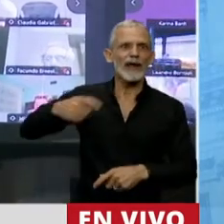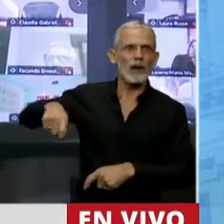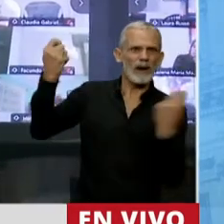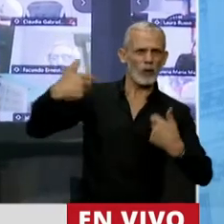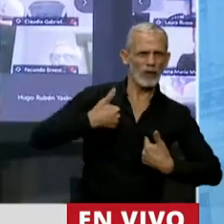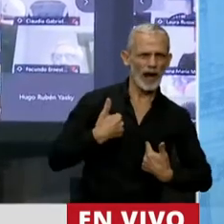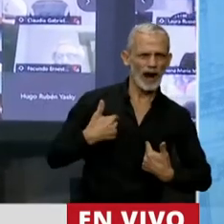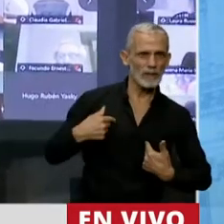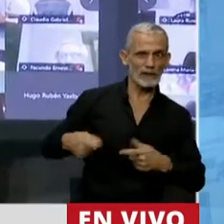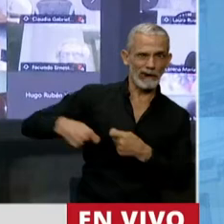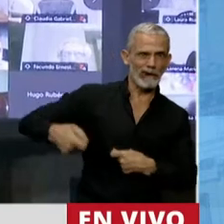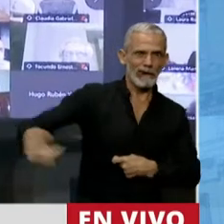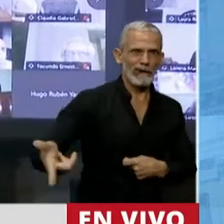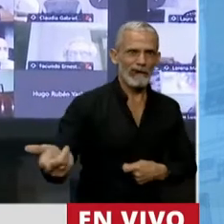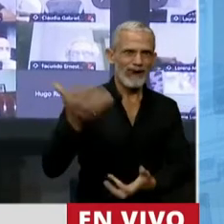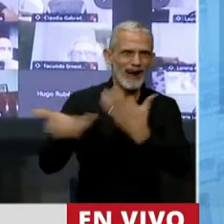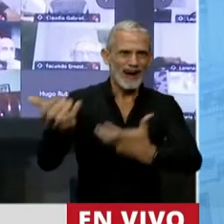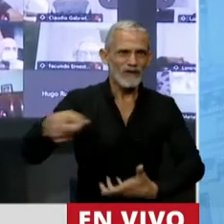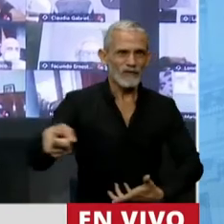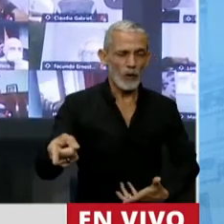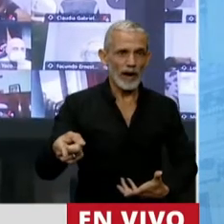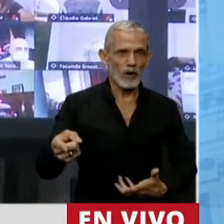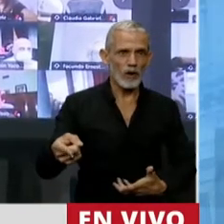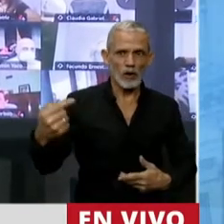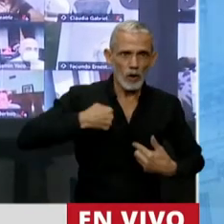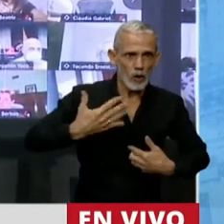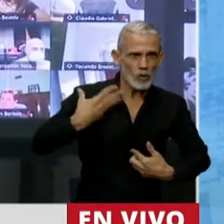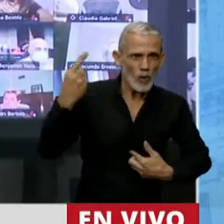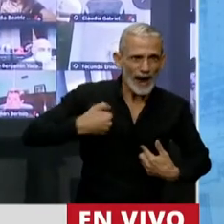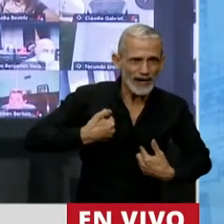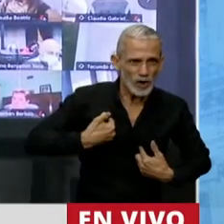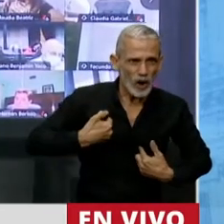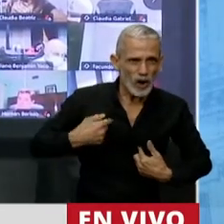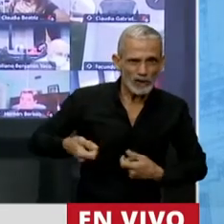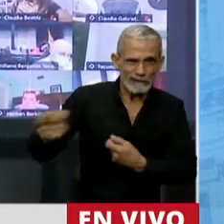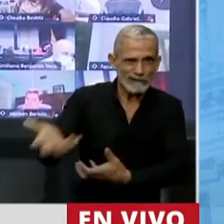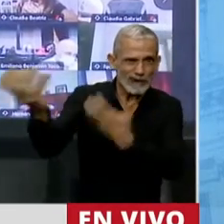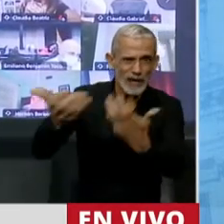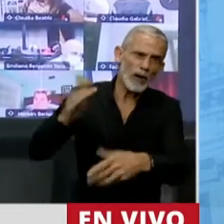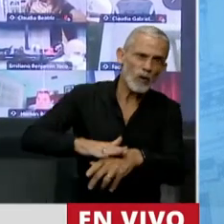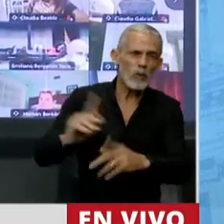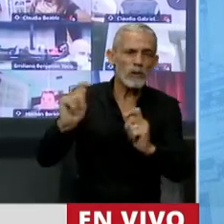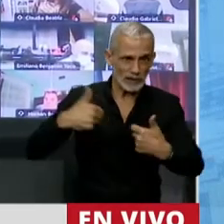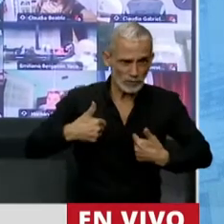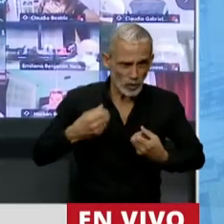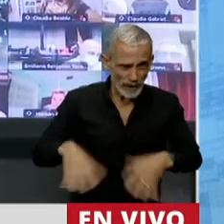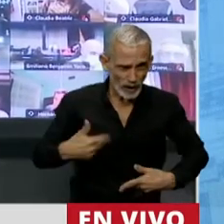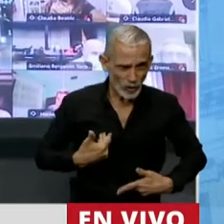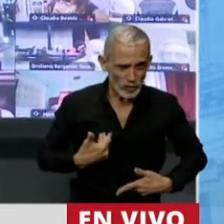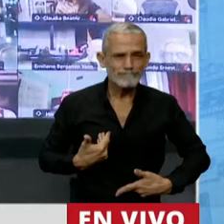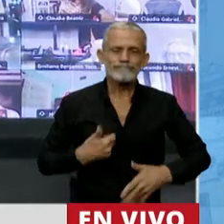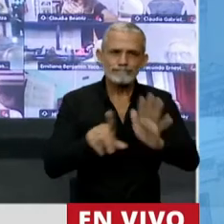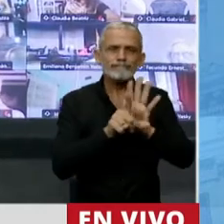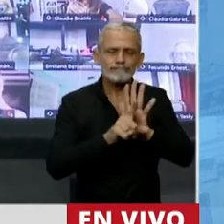y de esa manera indisponer esa propiedad perpetuada. Y acá, además, se está